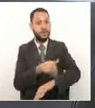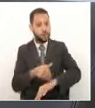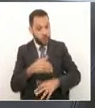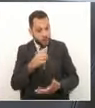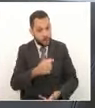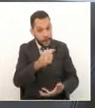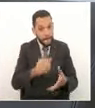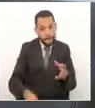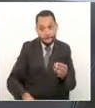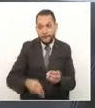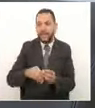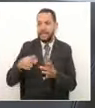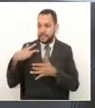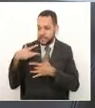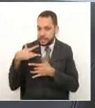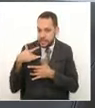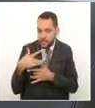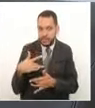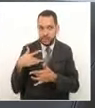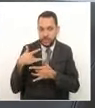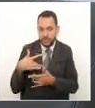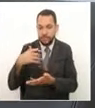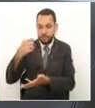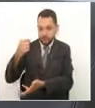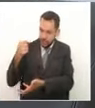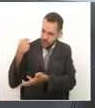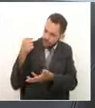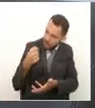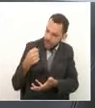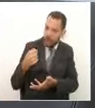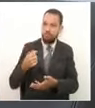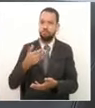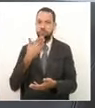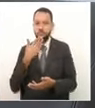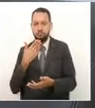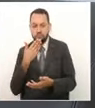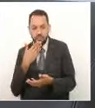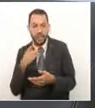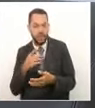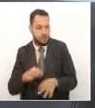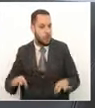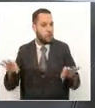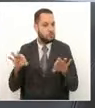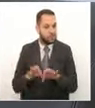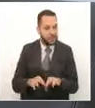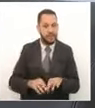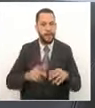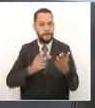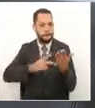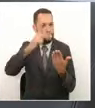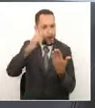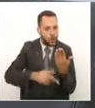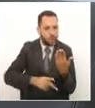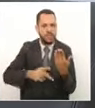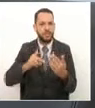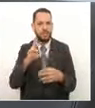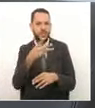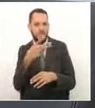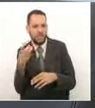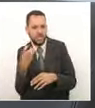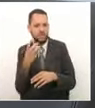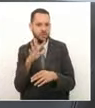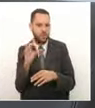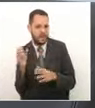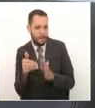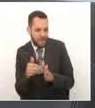pueden, a pesar de que también van a tener dificultades de recaudo en los próximos años por el tema del petróleo, también tenemos proyectos ahí de los 350 mil millones